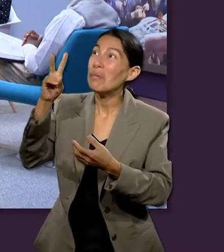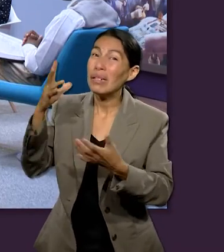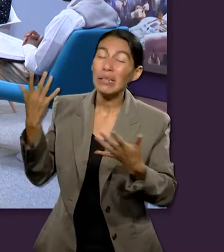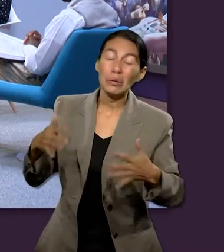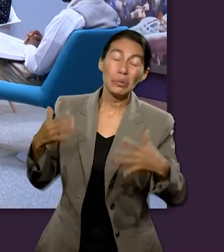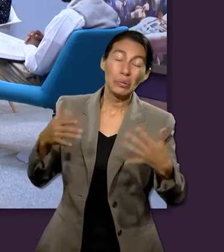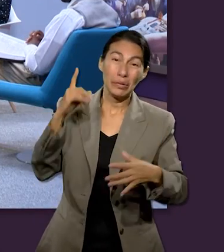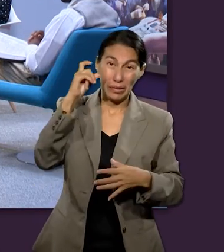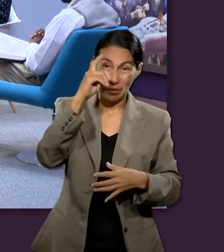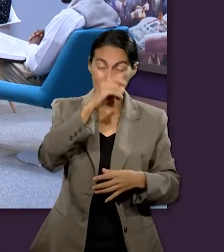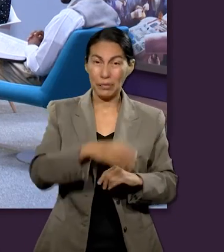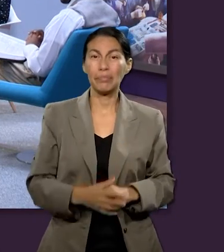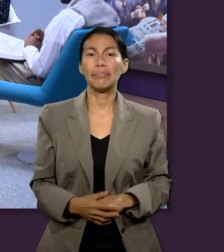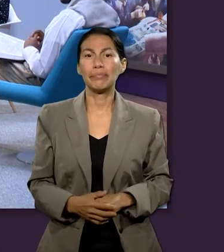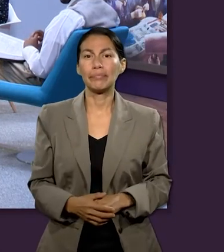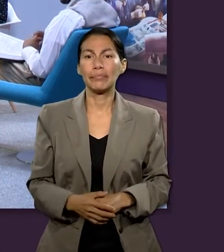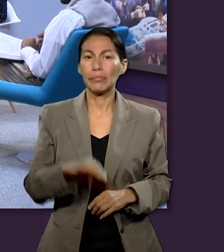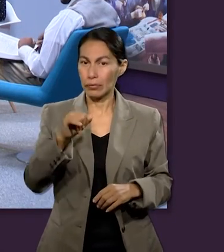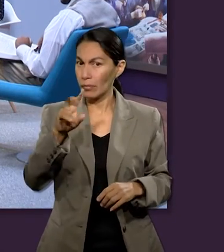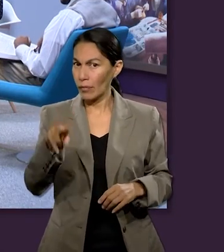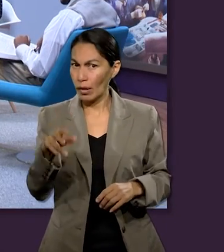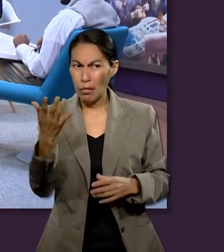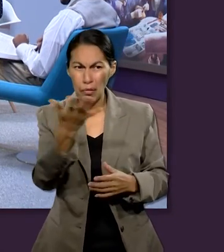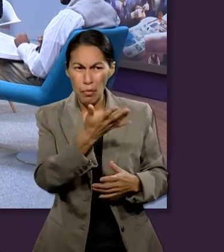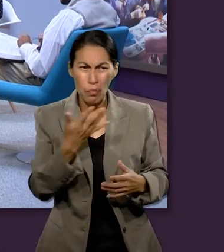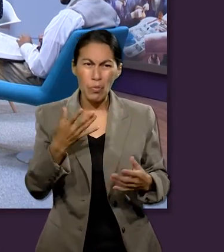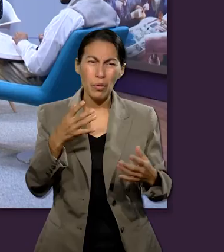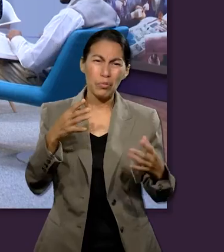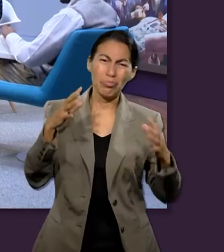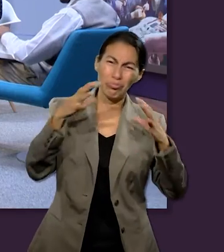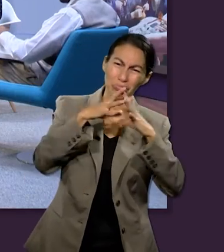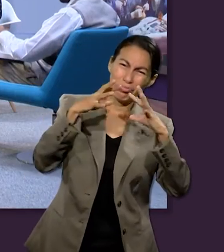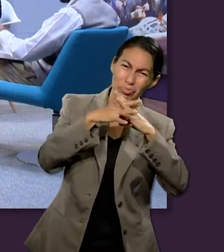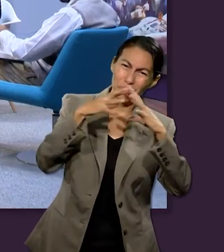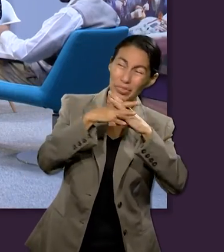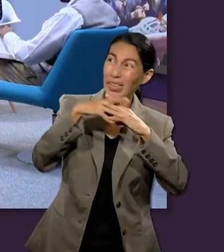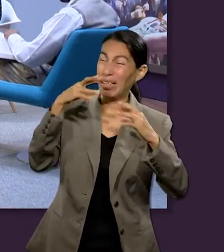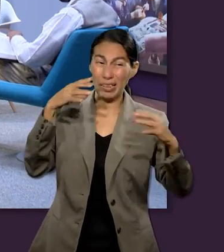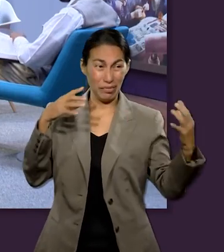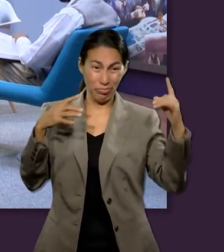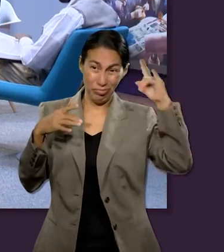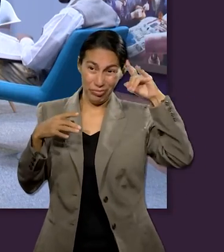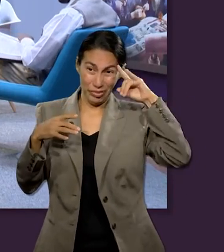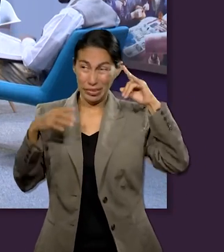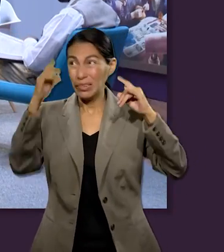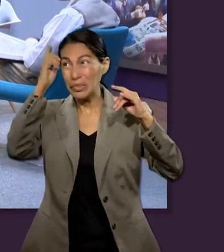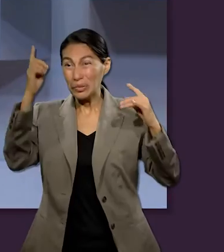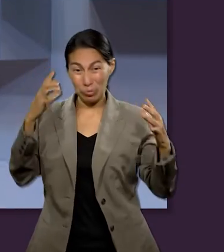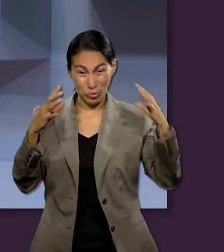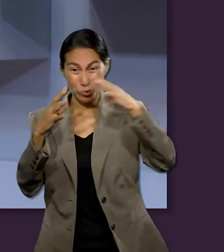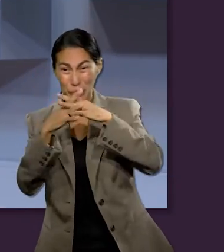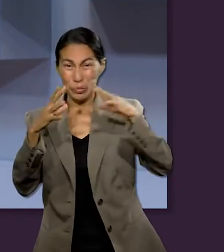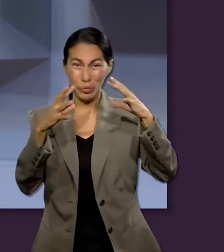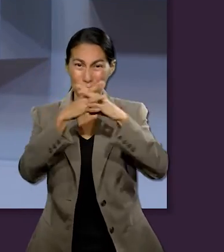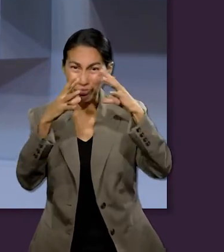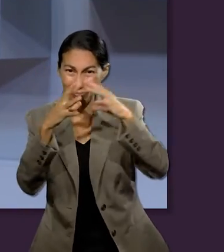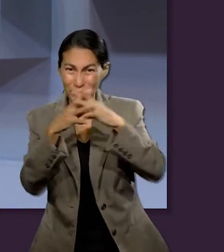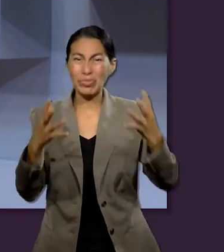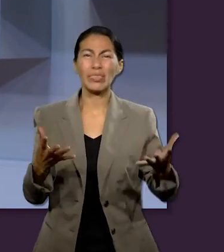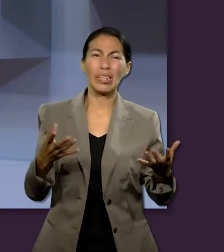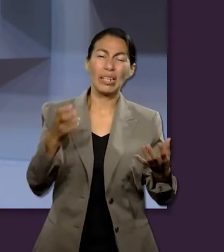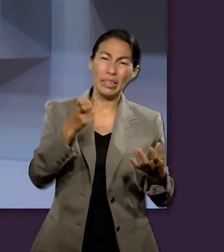Muchas gracias. Podemos ver como que ese conflicto cósmico que lo hemos visto a lo largo de ese semestre se da también